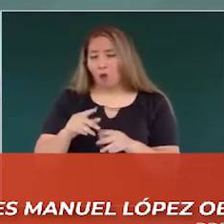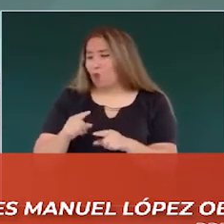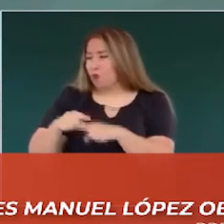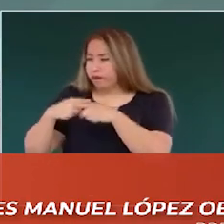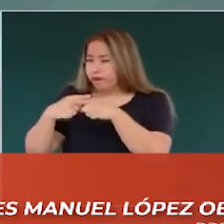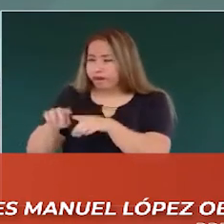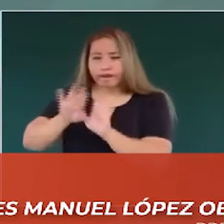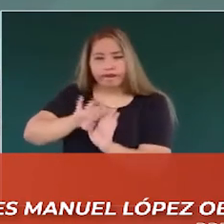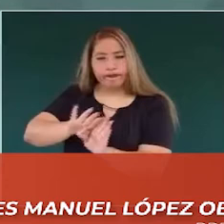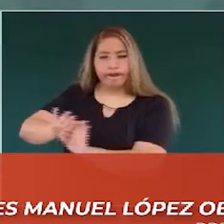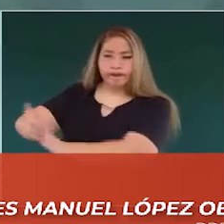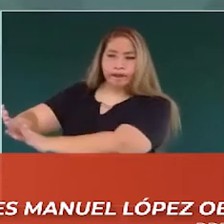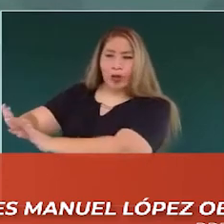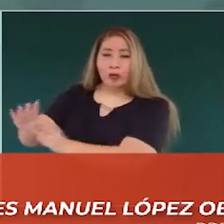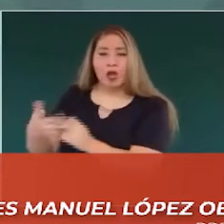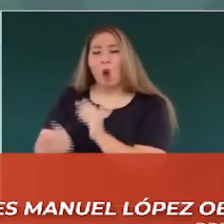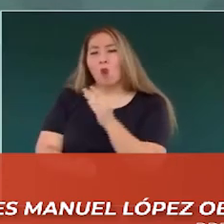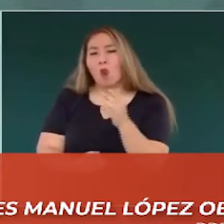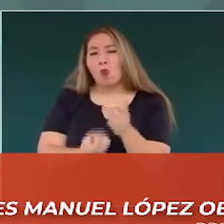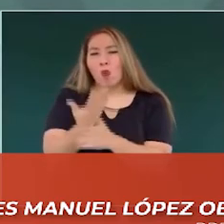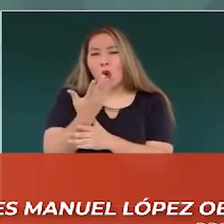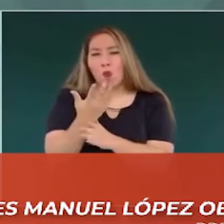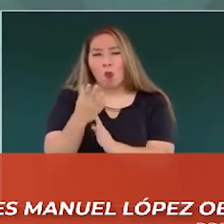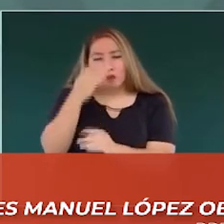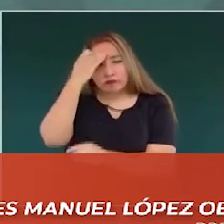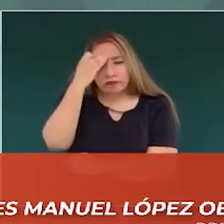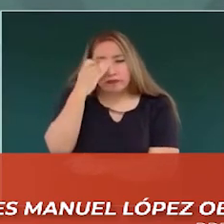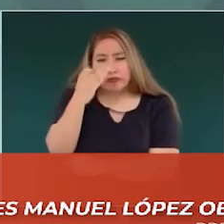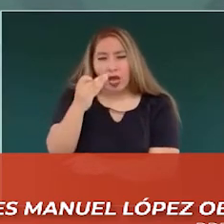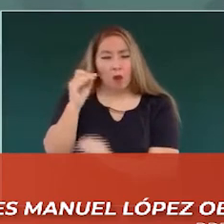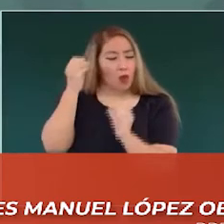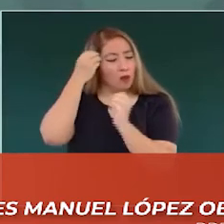y queremos que eso quede atrás,